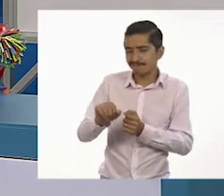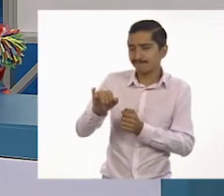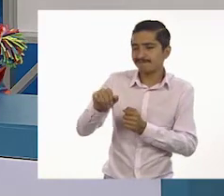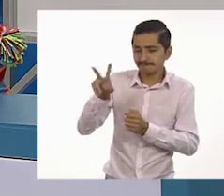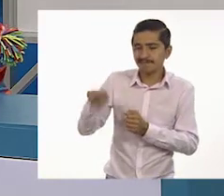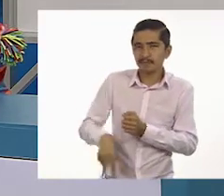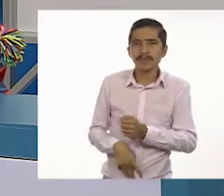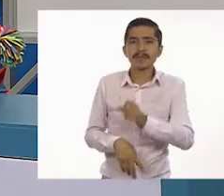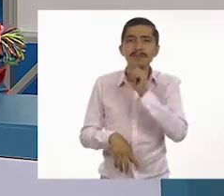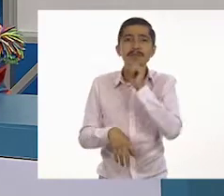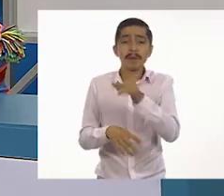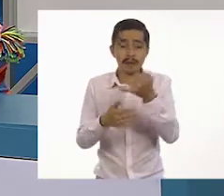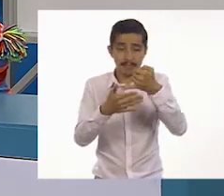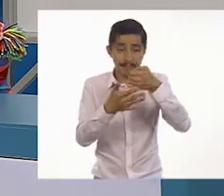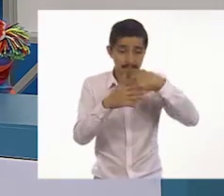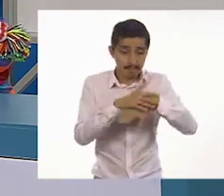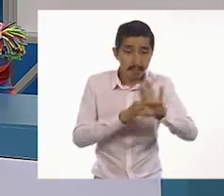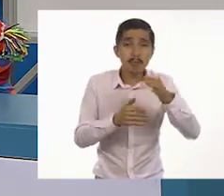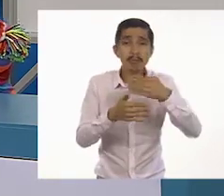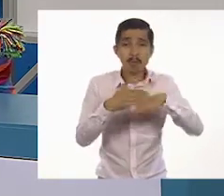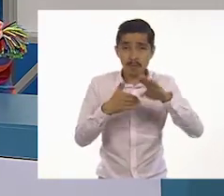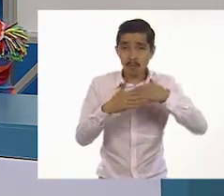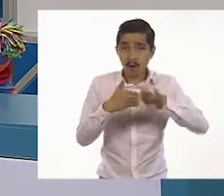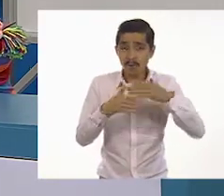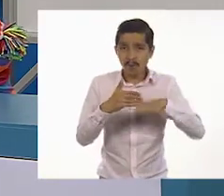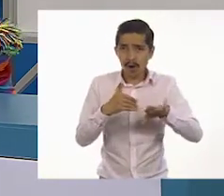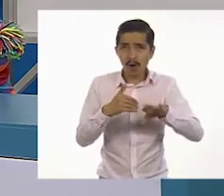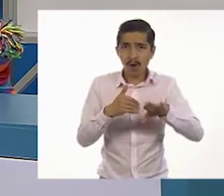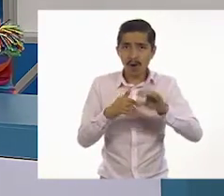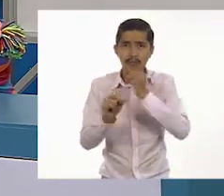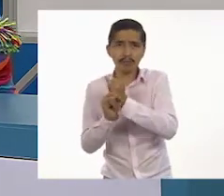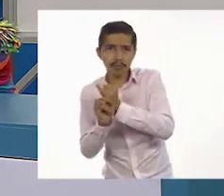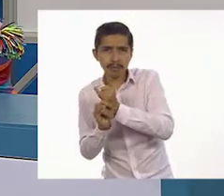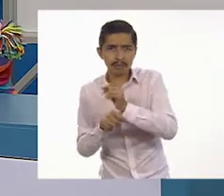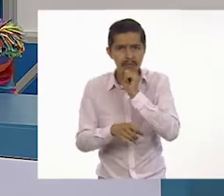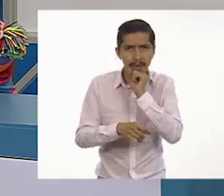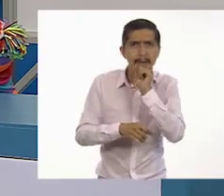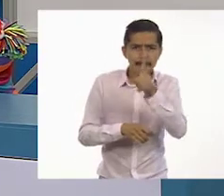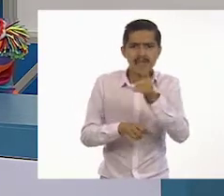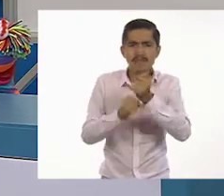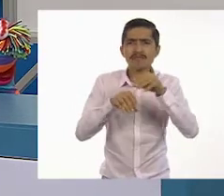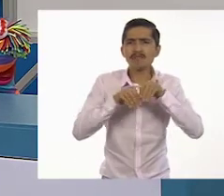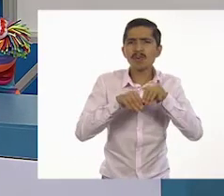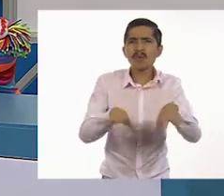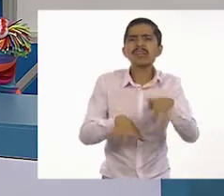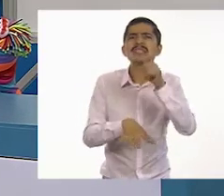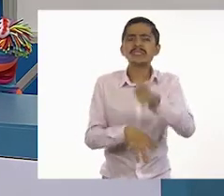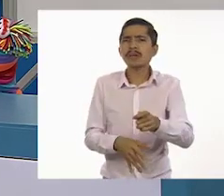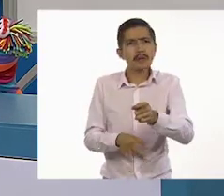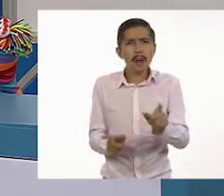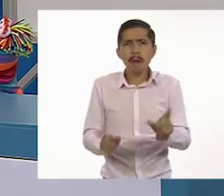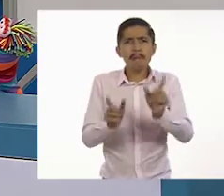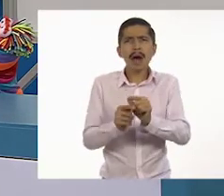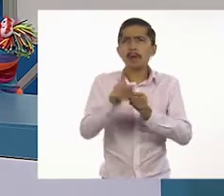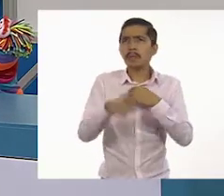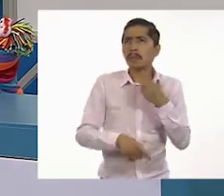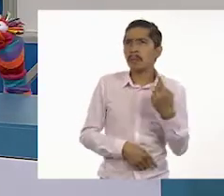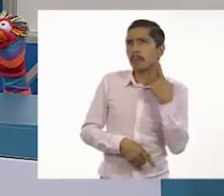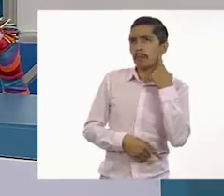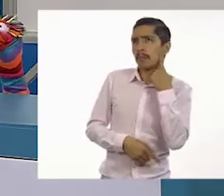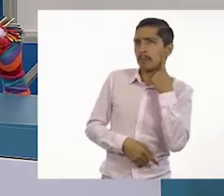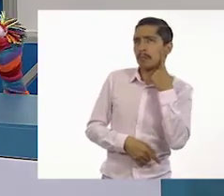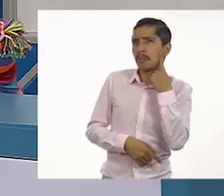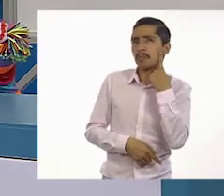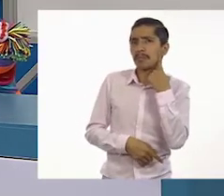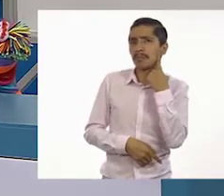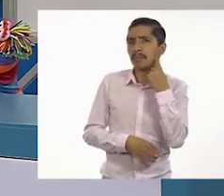no solo impreso y digital. También puede haber boletines informativos que solo tengamos que escuchar, como los que se